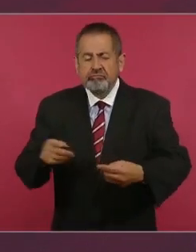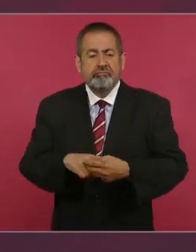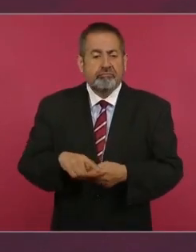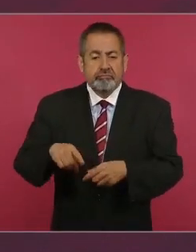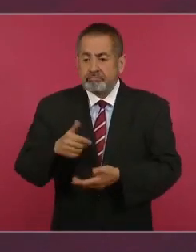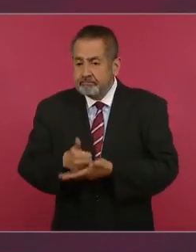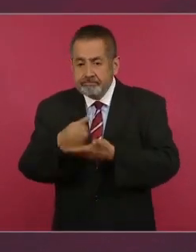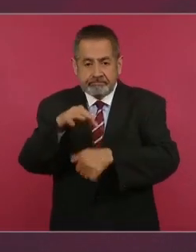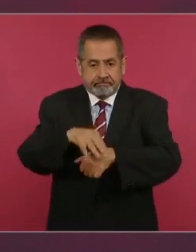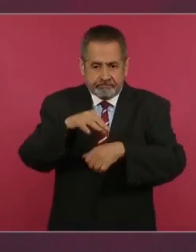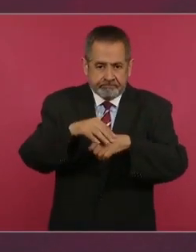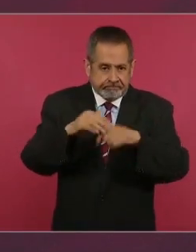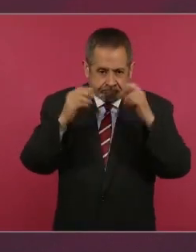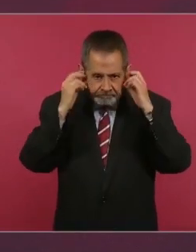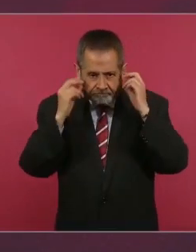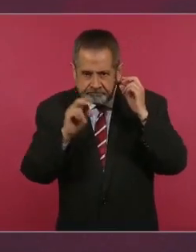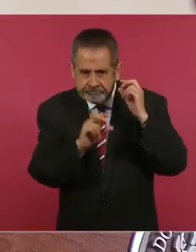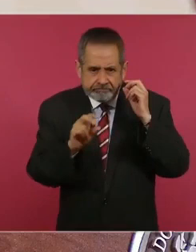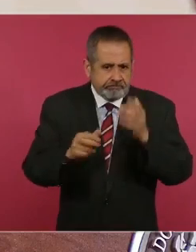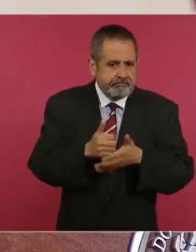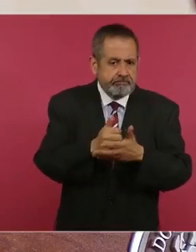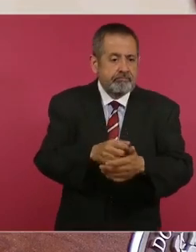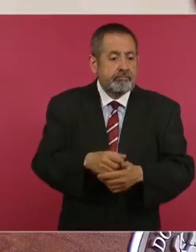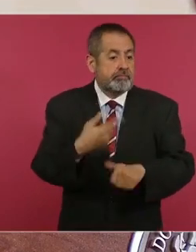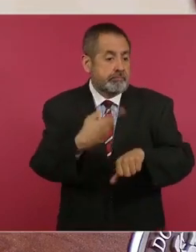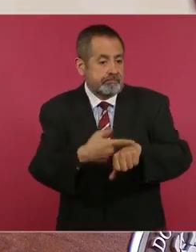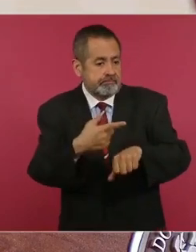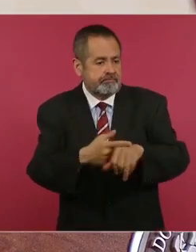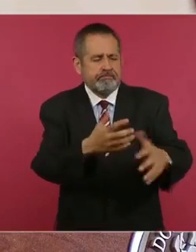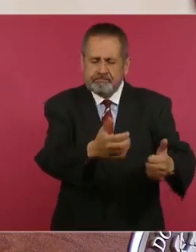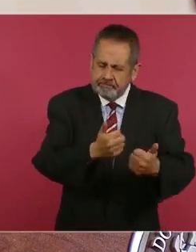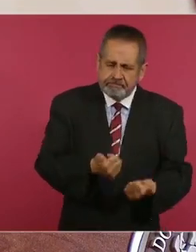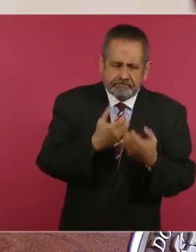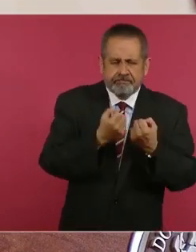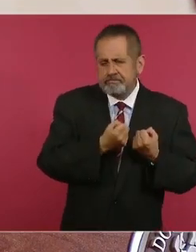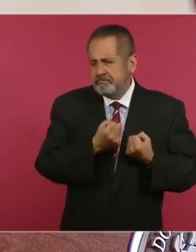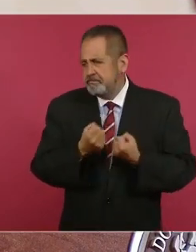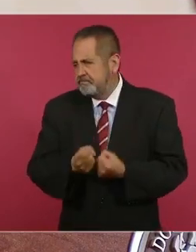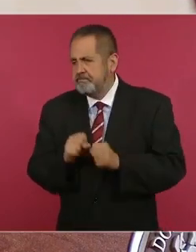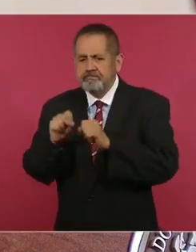traslado de enfermos y seguridad pública.